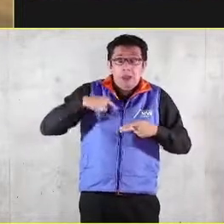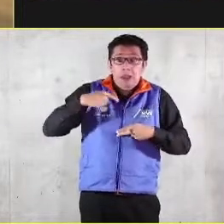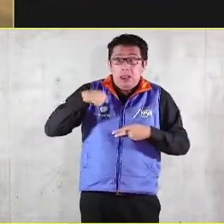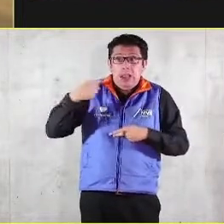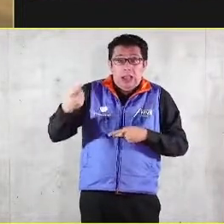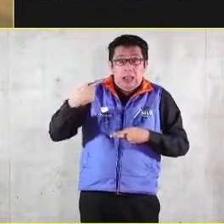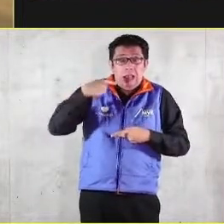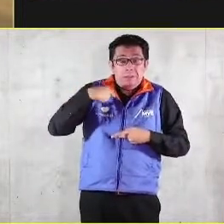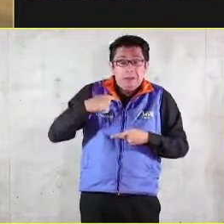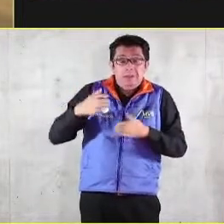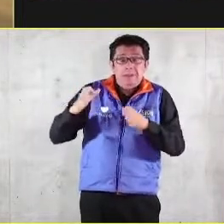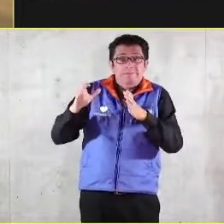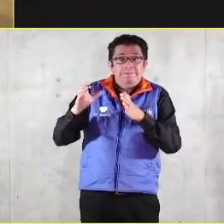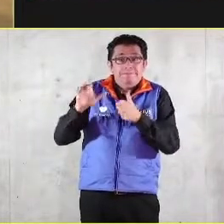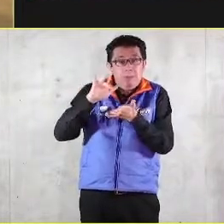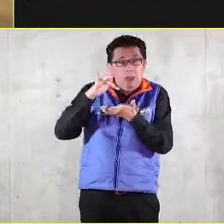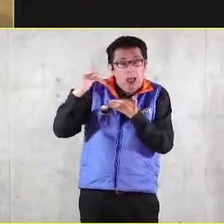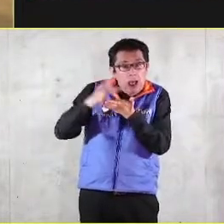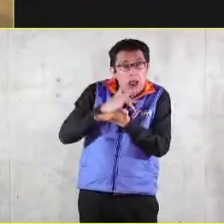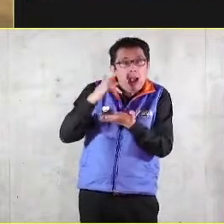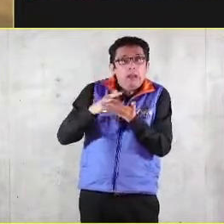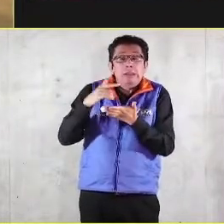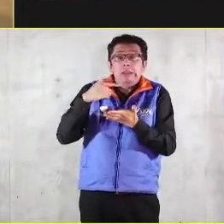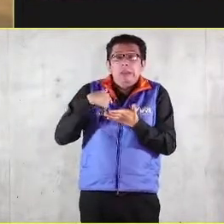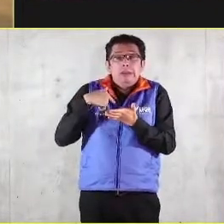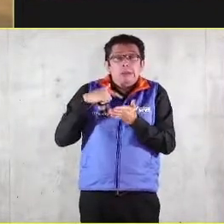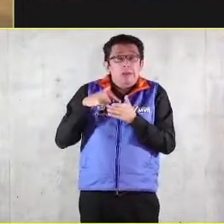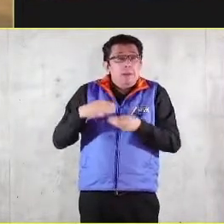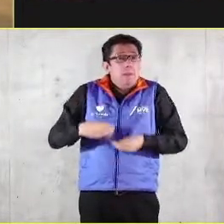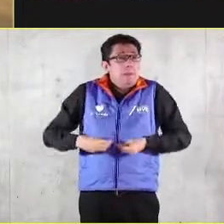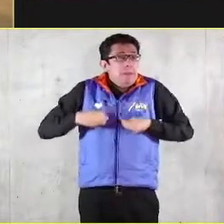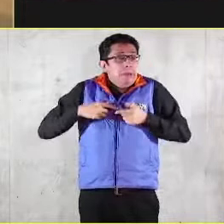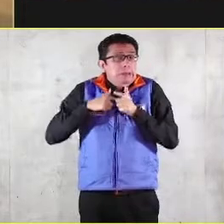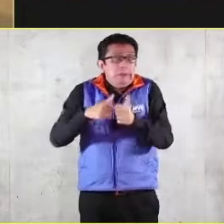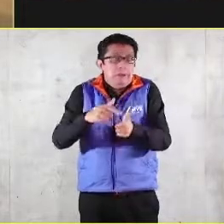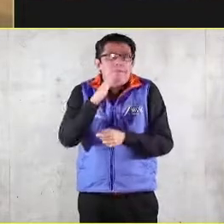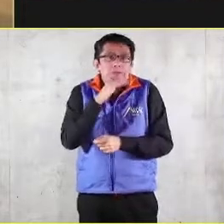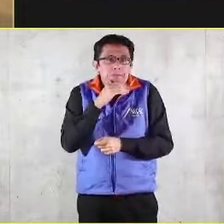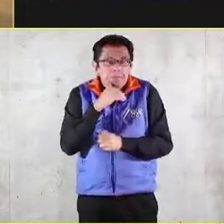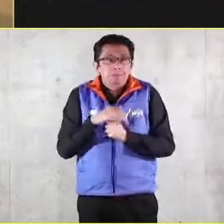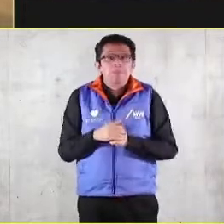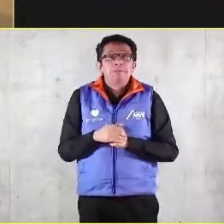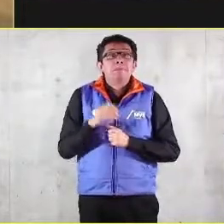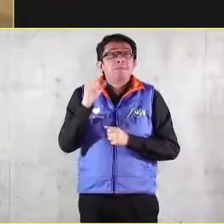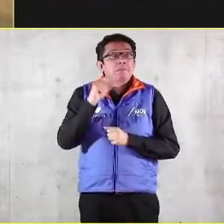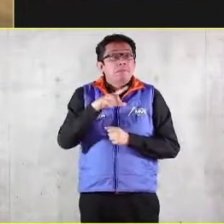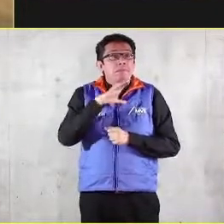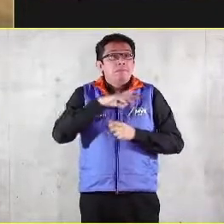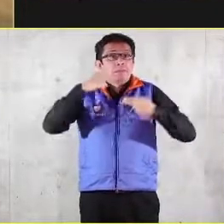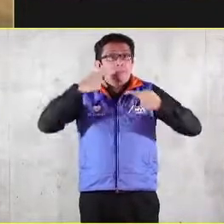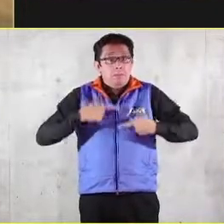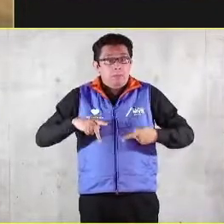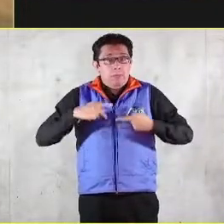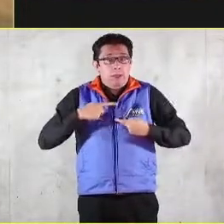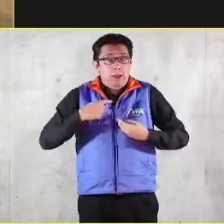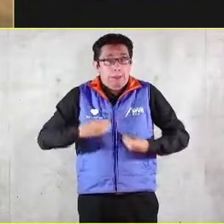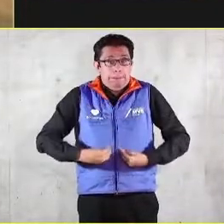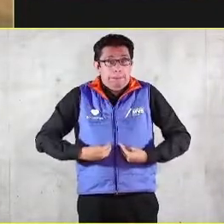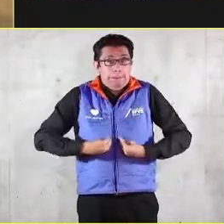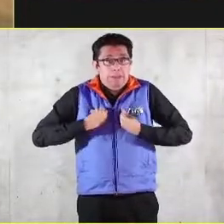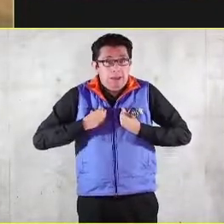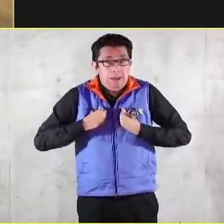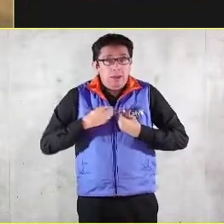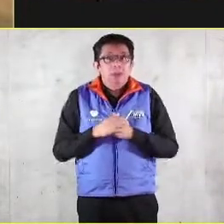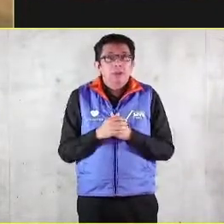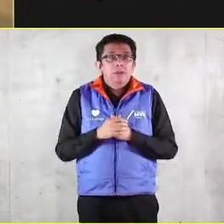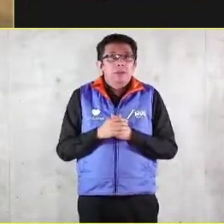manera de sobrevivir. El reto es entender el para. En la medida en que hay personas en nuestra vida y